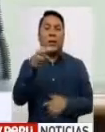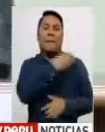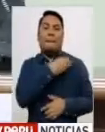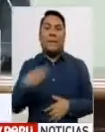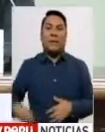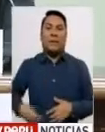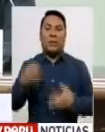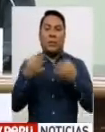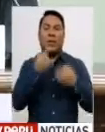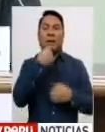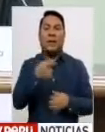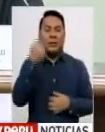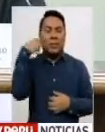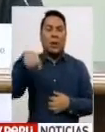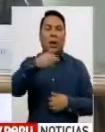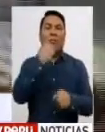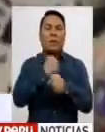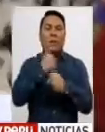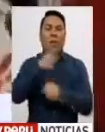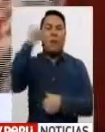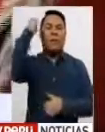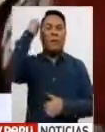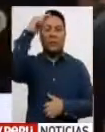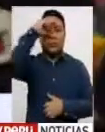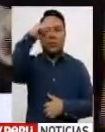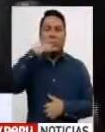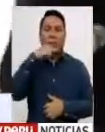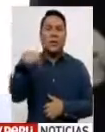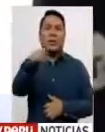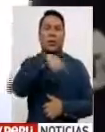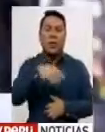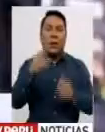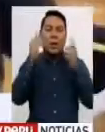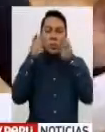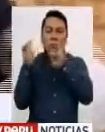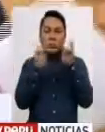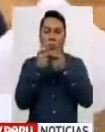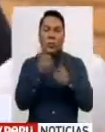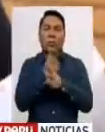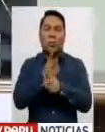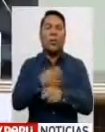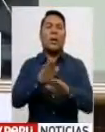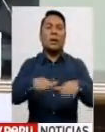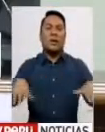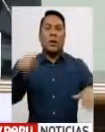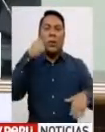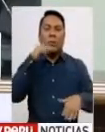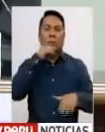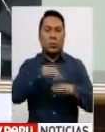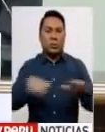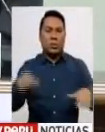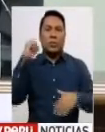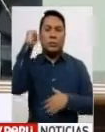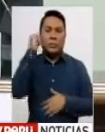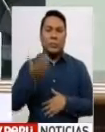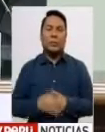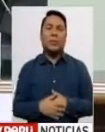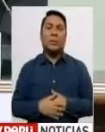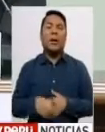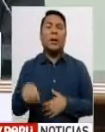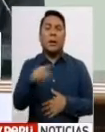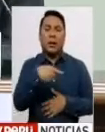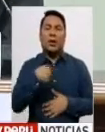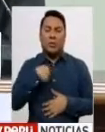recordó que el trabajo de los derechos humanos es vinculante con los derechos de las niñas y niños. Estamos acá diciéndoles a muchas